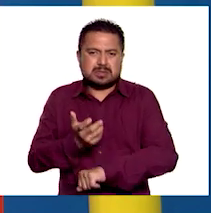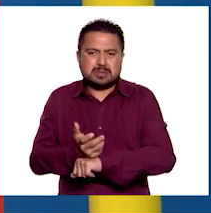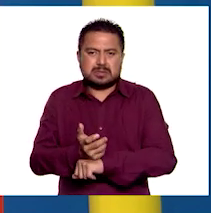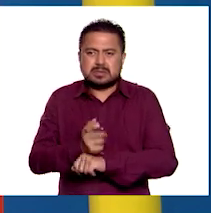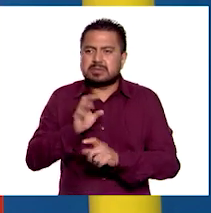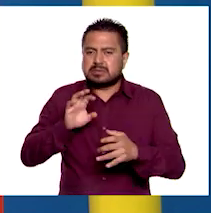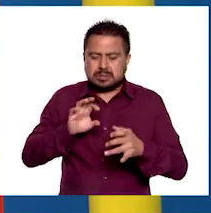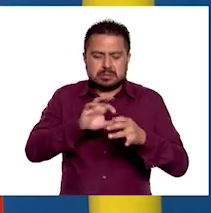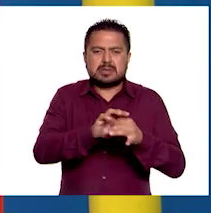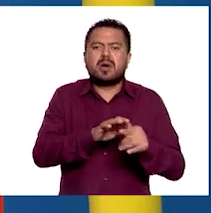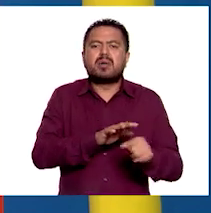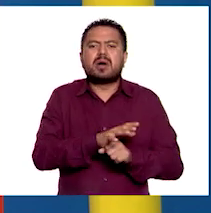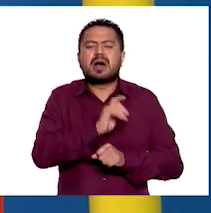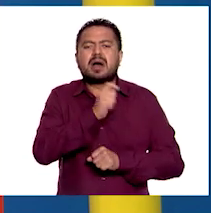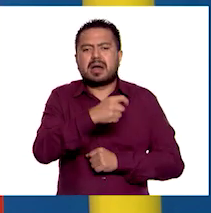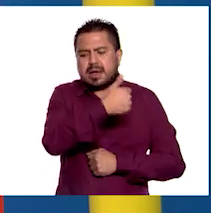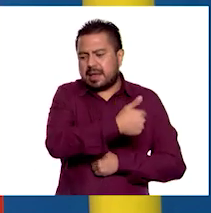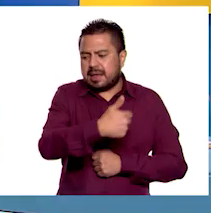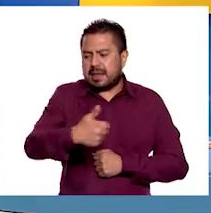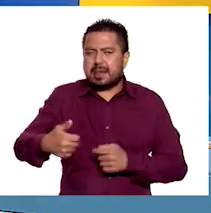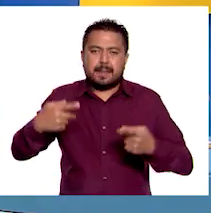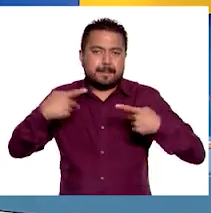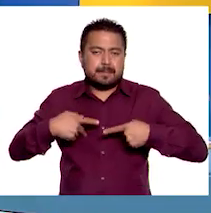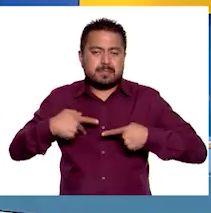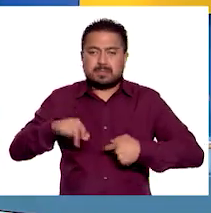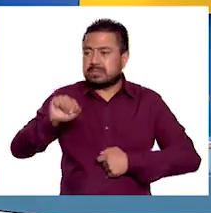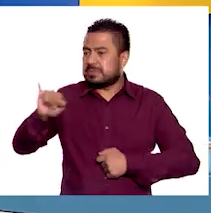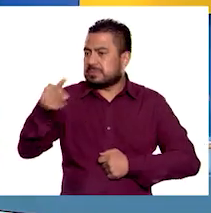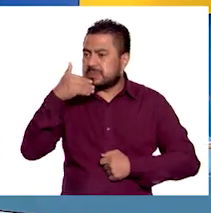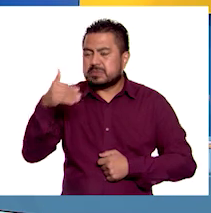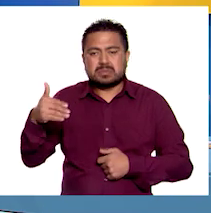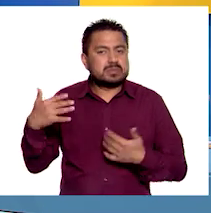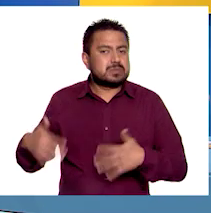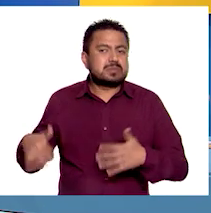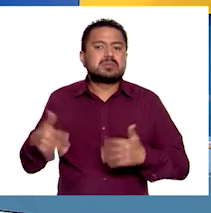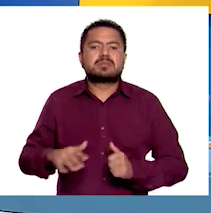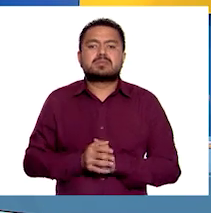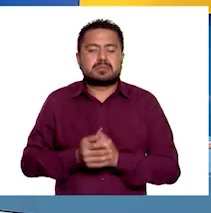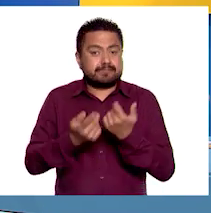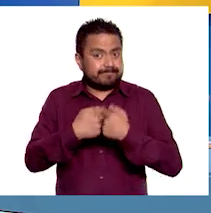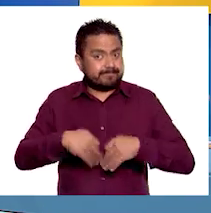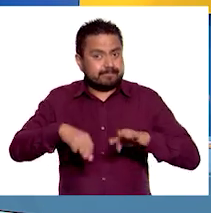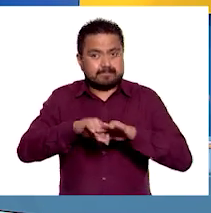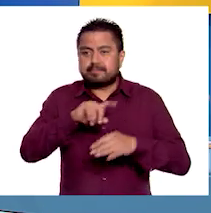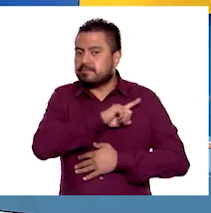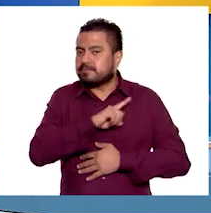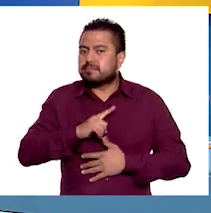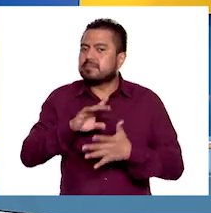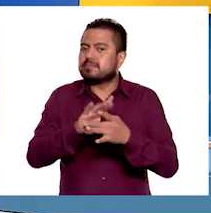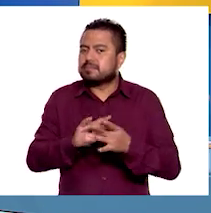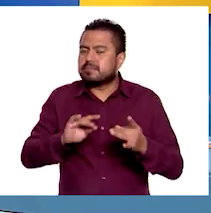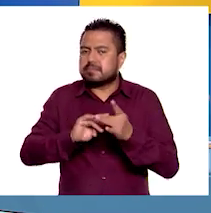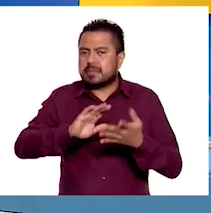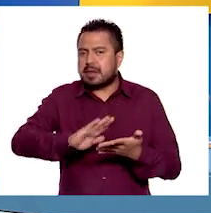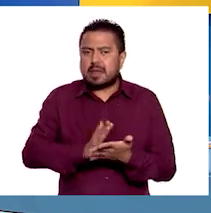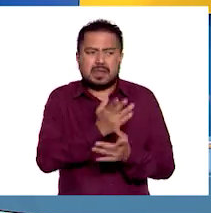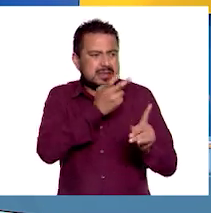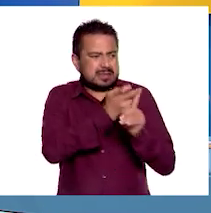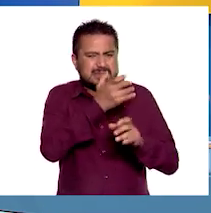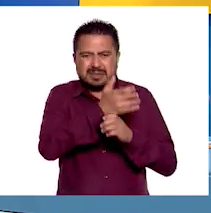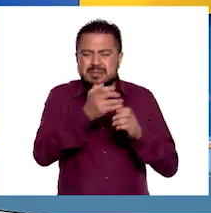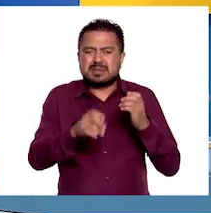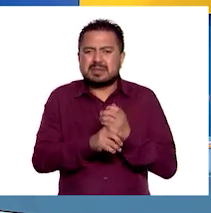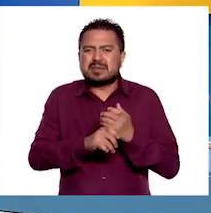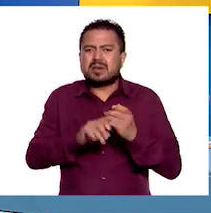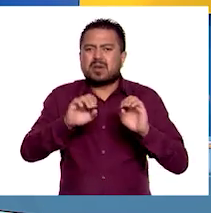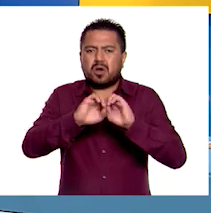que le correspondería a cada persona. ¡Muy bien, Arisa! Es importante mencionarles que además de estos indicadores,